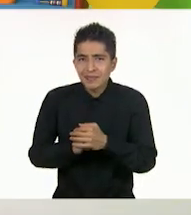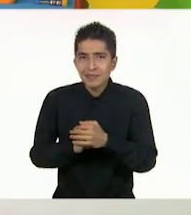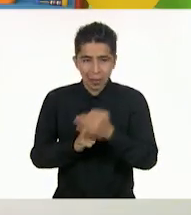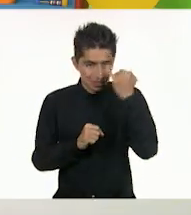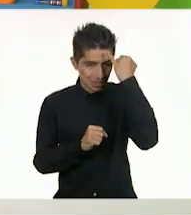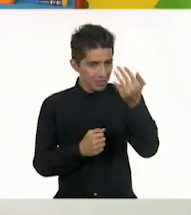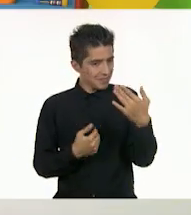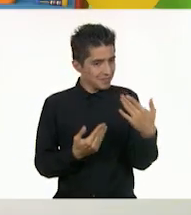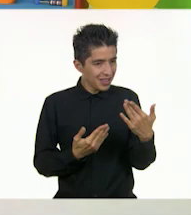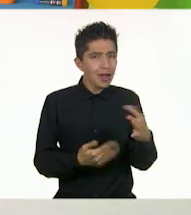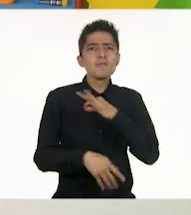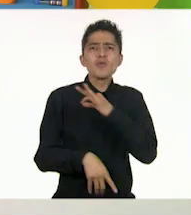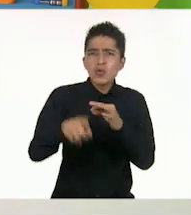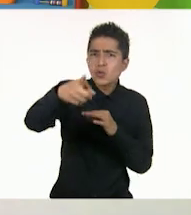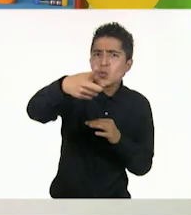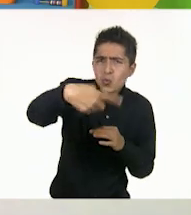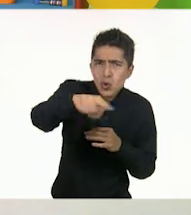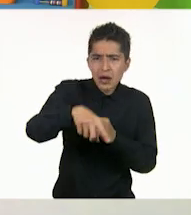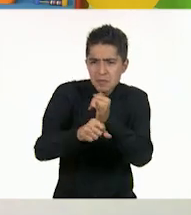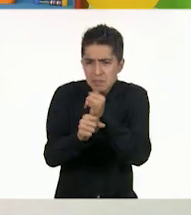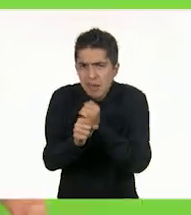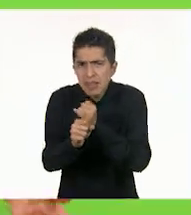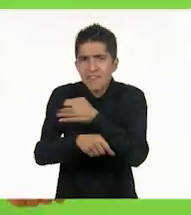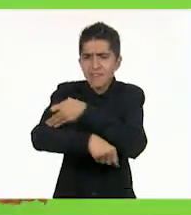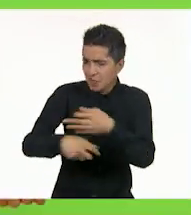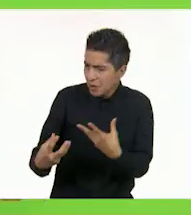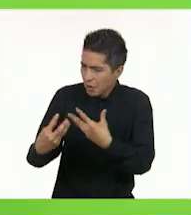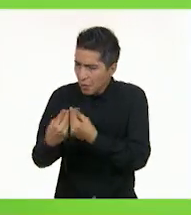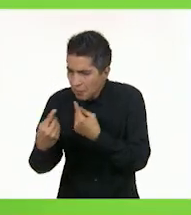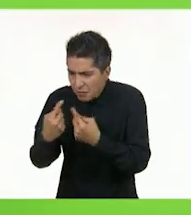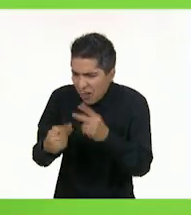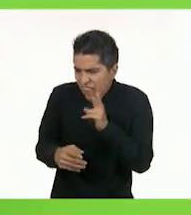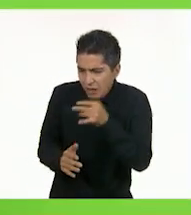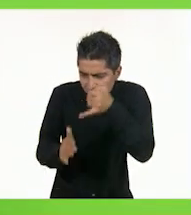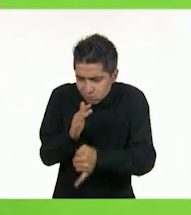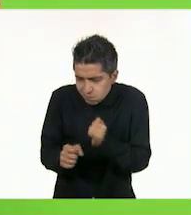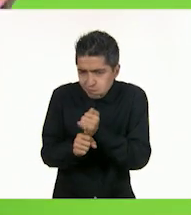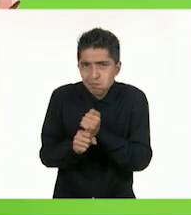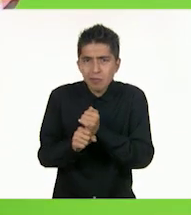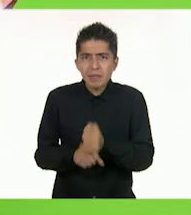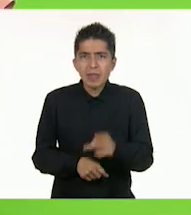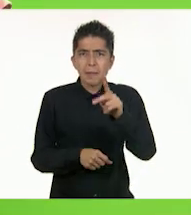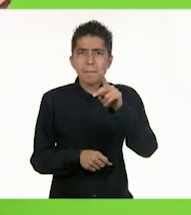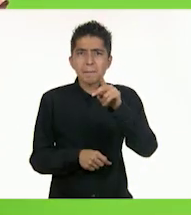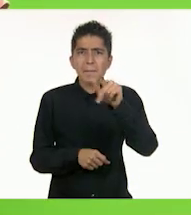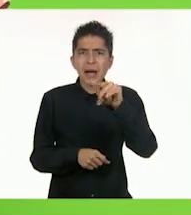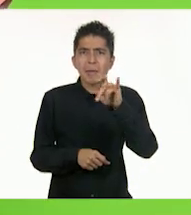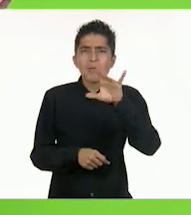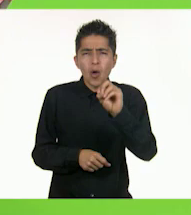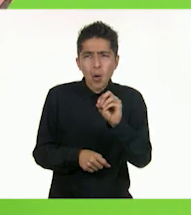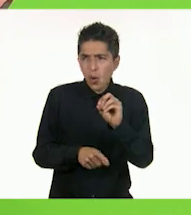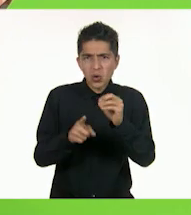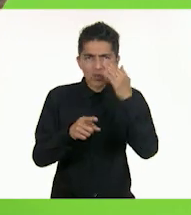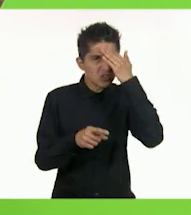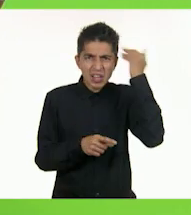Ustedes también investiguen con sus familias. Oye, Ana, ¿y Pablo no se sabrá alguna canción sobre los derechos de los